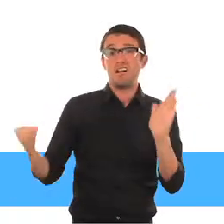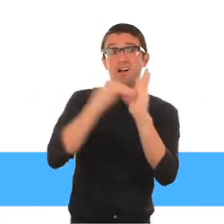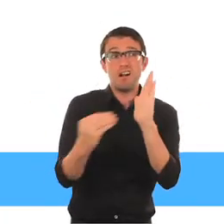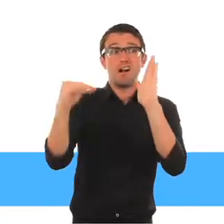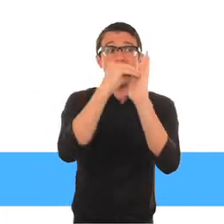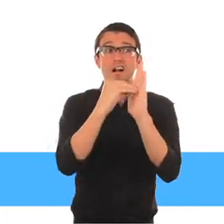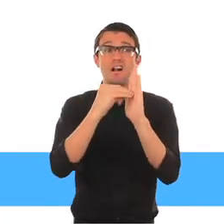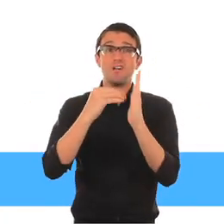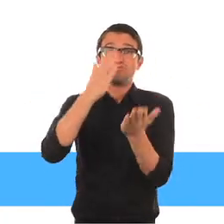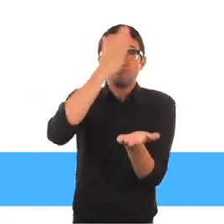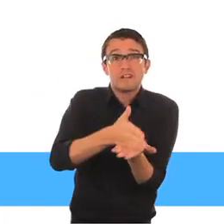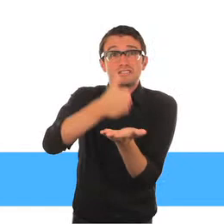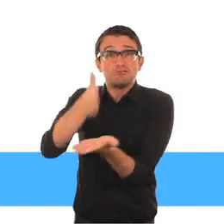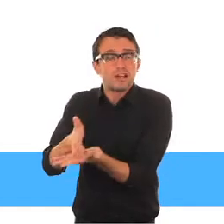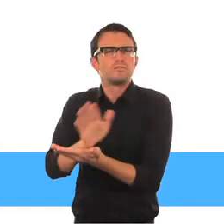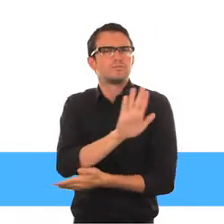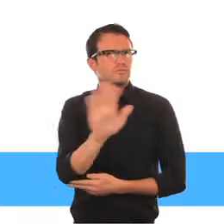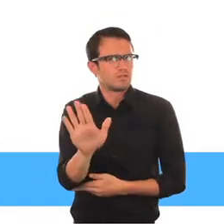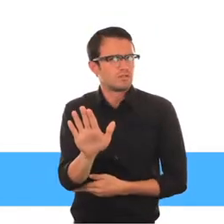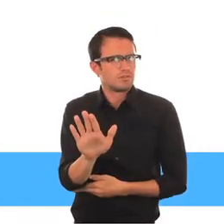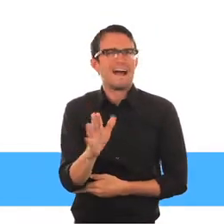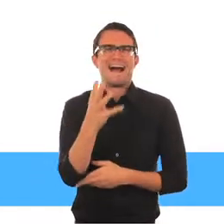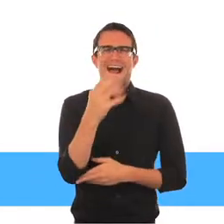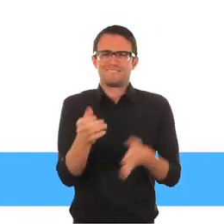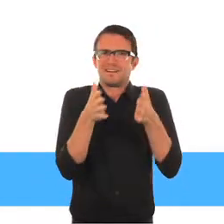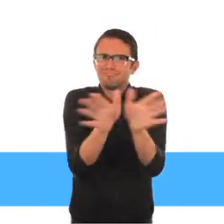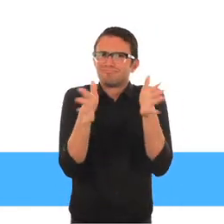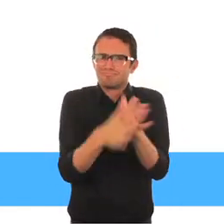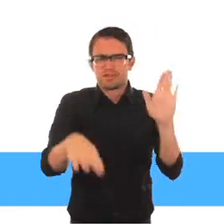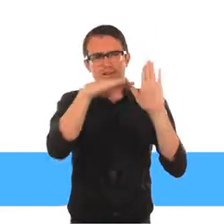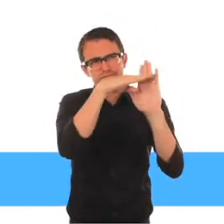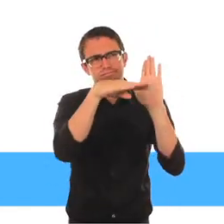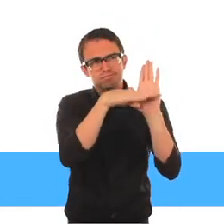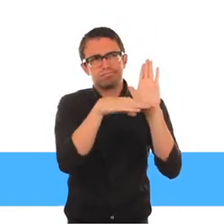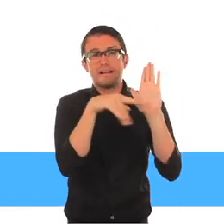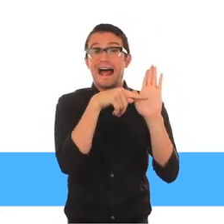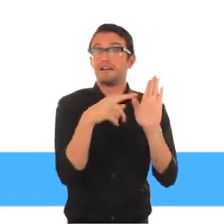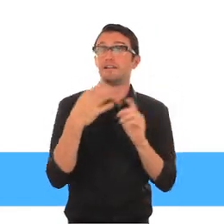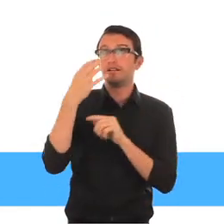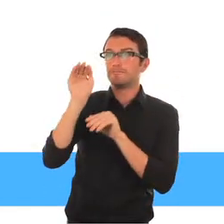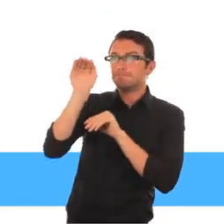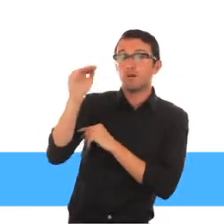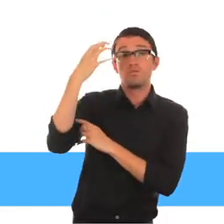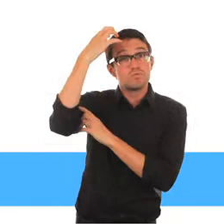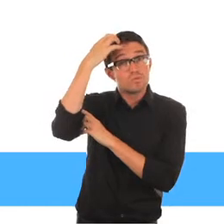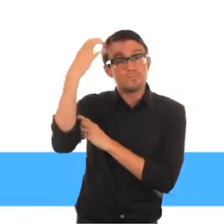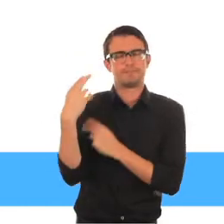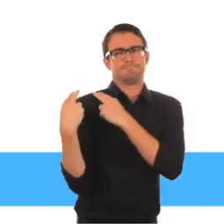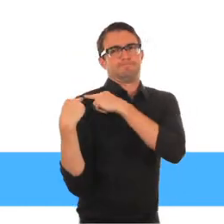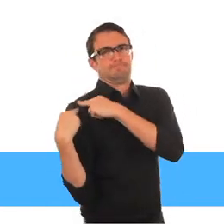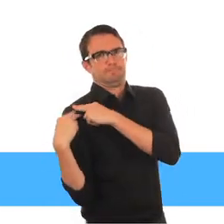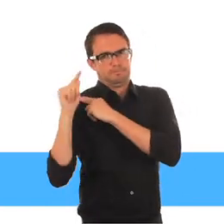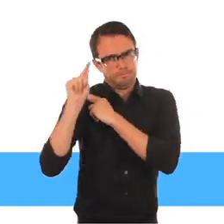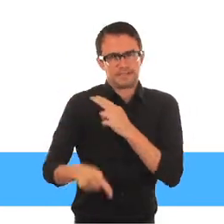No establece derechos adicionales. Sin embargo, no impone a los gobiernos obligaciones adicionales para que eliminen obstáculos que impiden a los